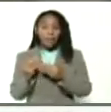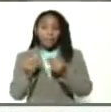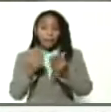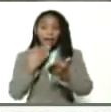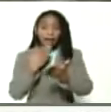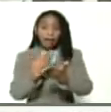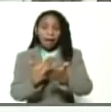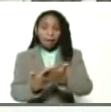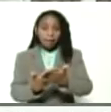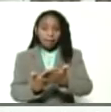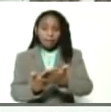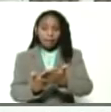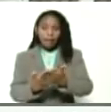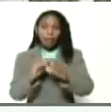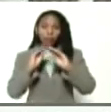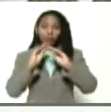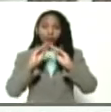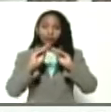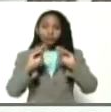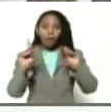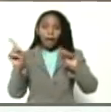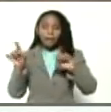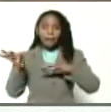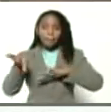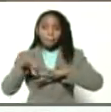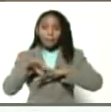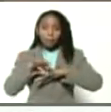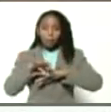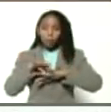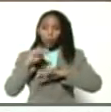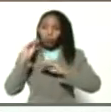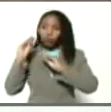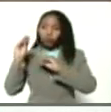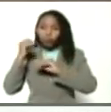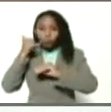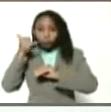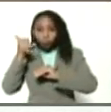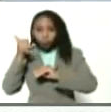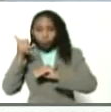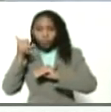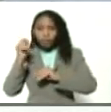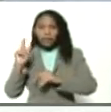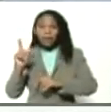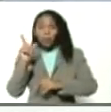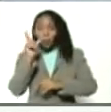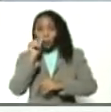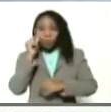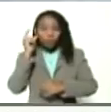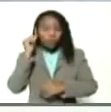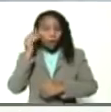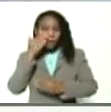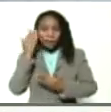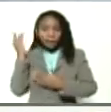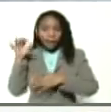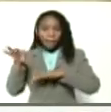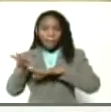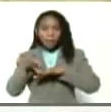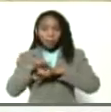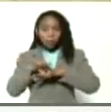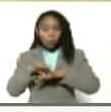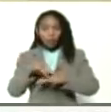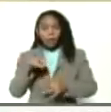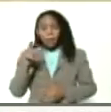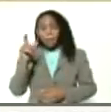agradecimiento personal llamar a este matrimonio José Bolívar y Carmen Castro el matrimonio Bolívar